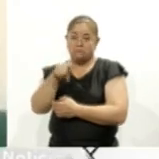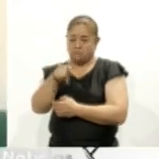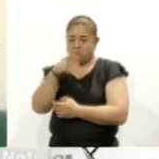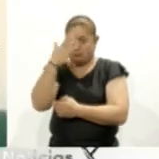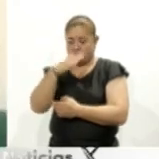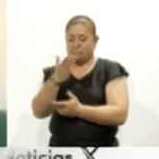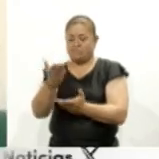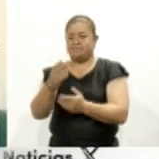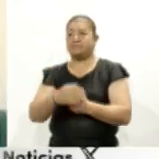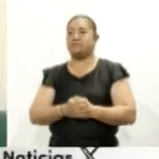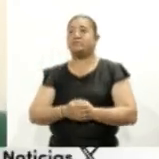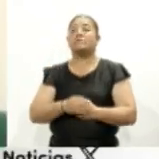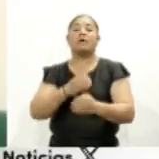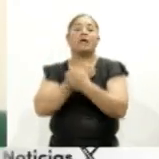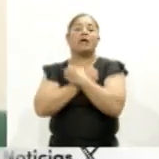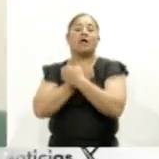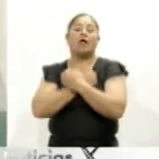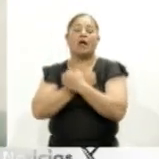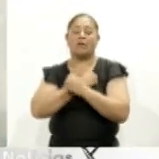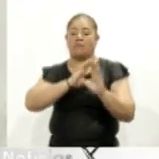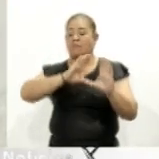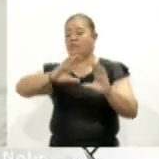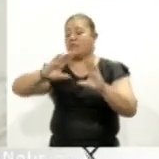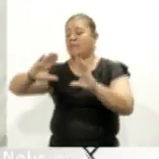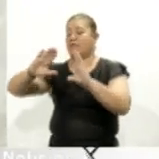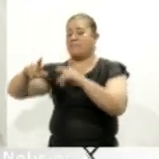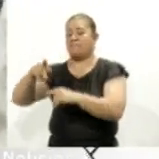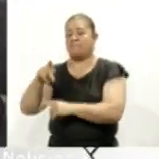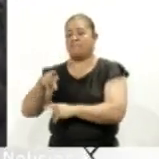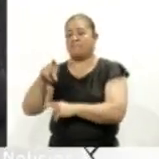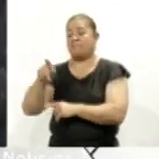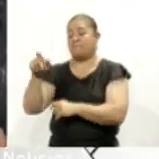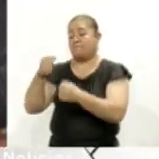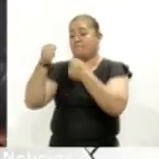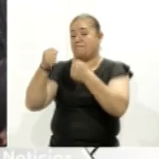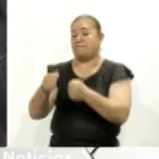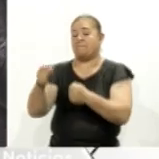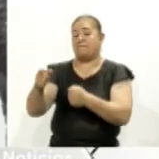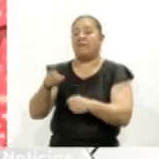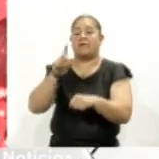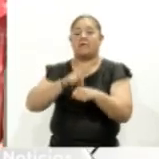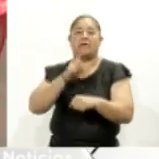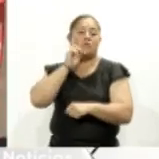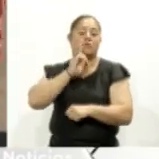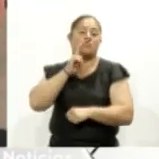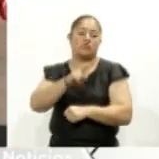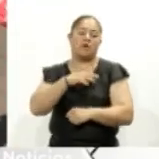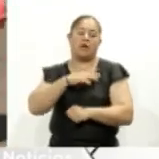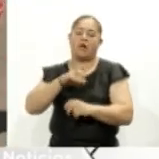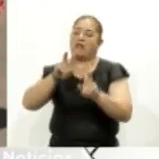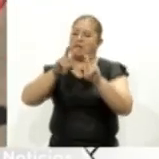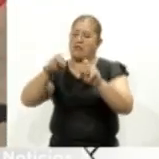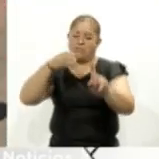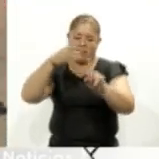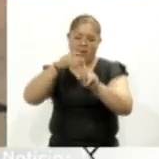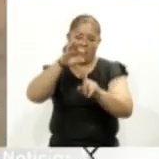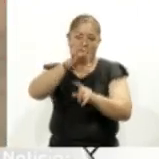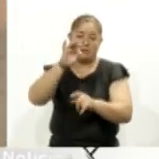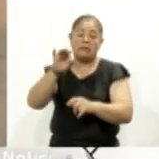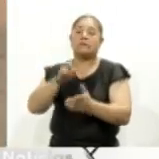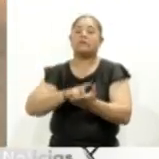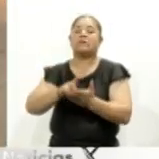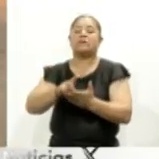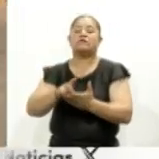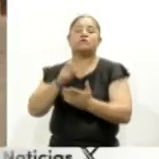Educadora y activista menstrual Virginia Gómez Sedano afirmó que es necesario que en el marco del Día de la Mujer se aborde la importancia de los derechos